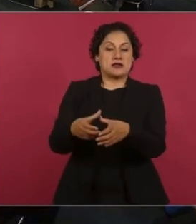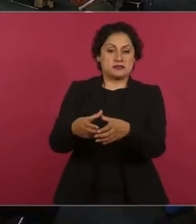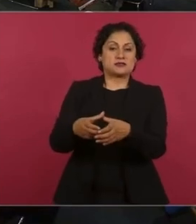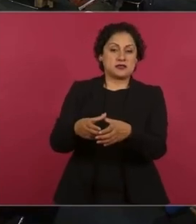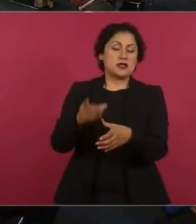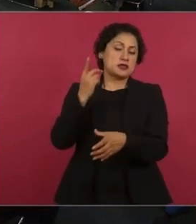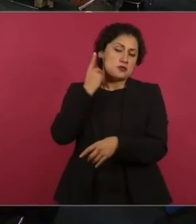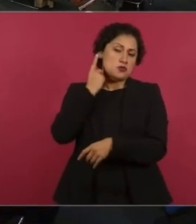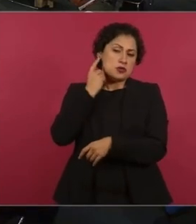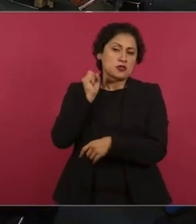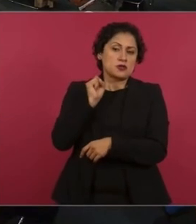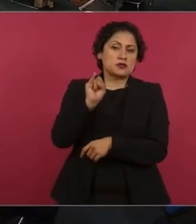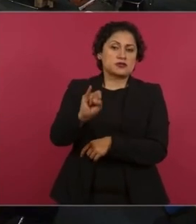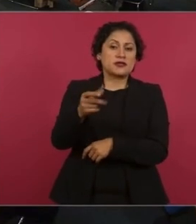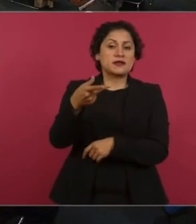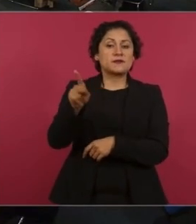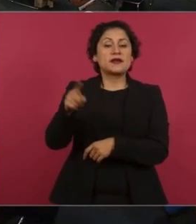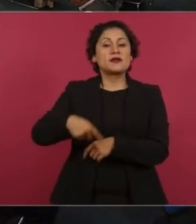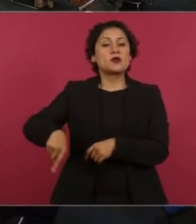reformar la Constitución.